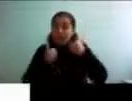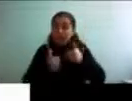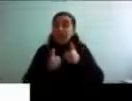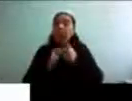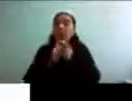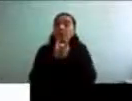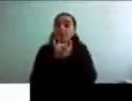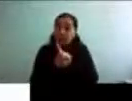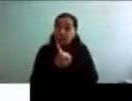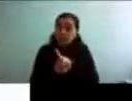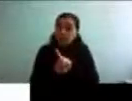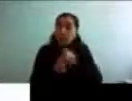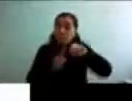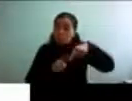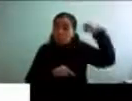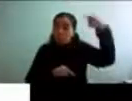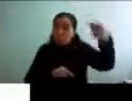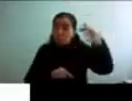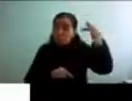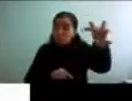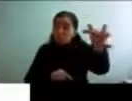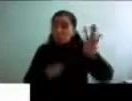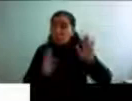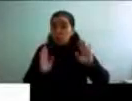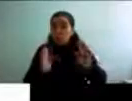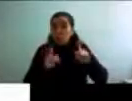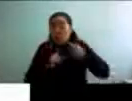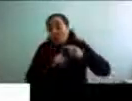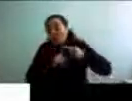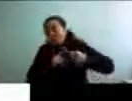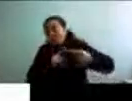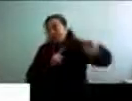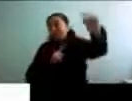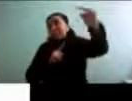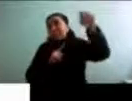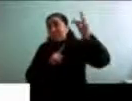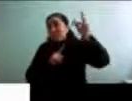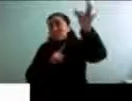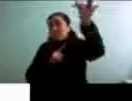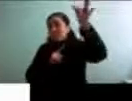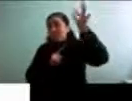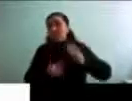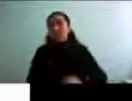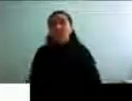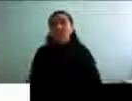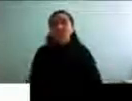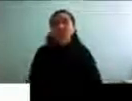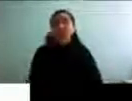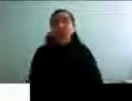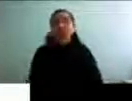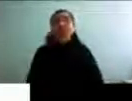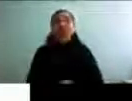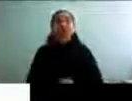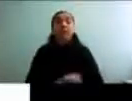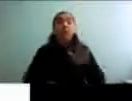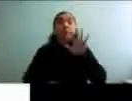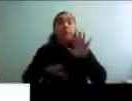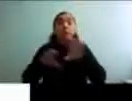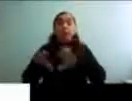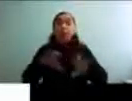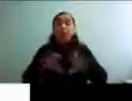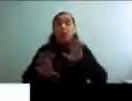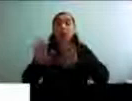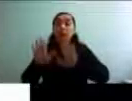los que vendrán y los que están por venir más allá todavía, ¿no? Y estos factores protectores tienen que ver con